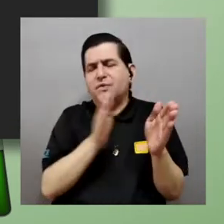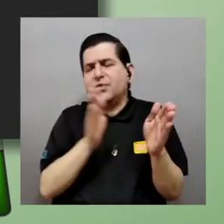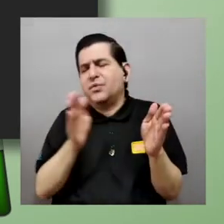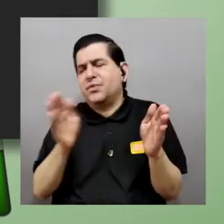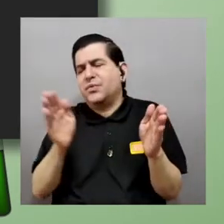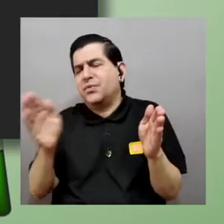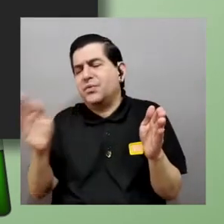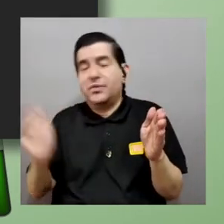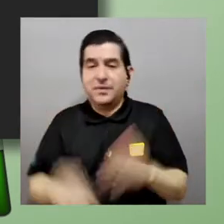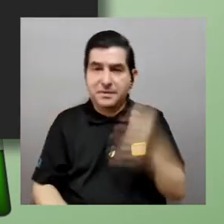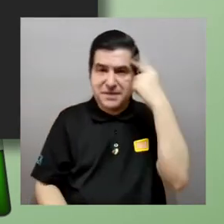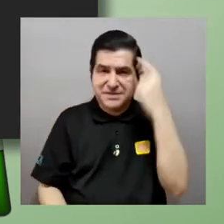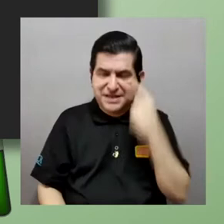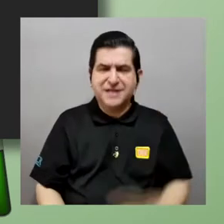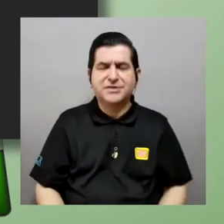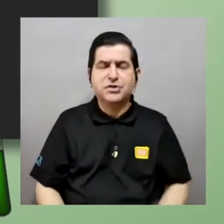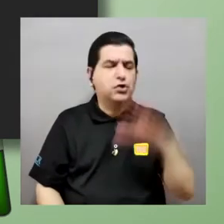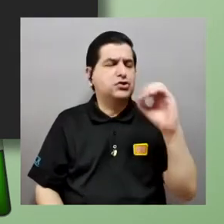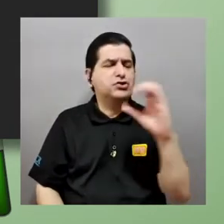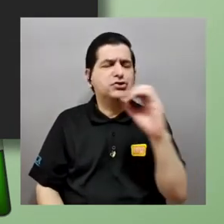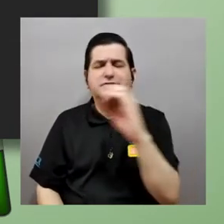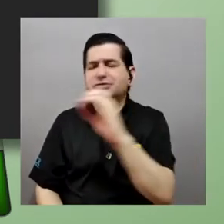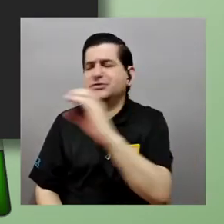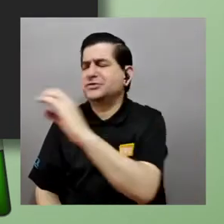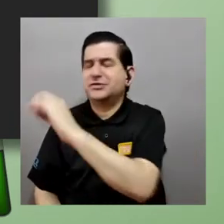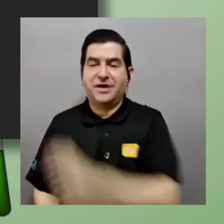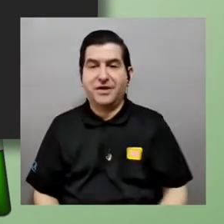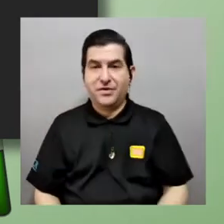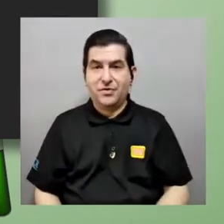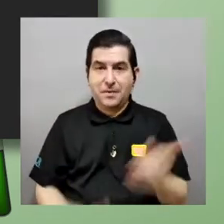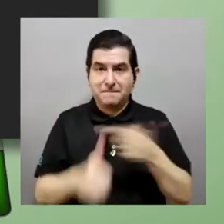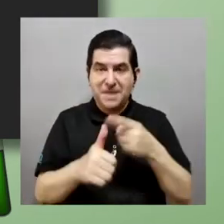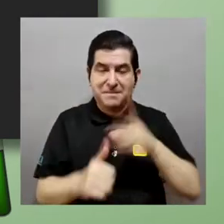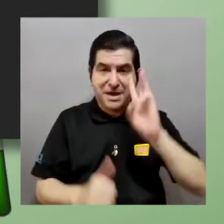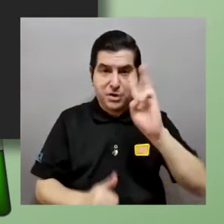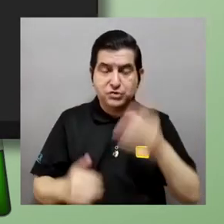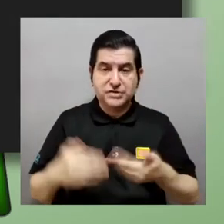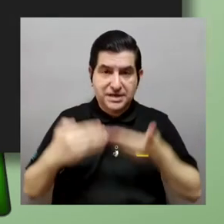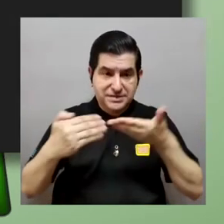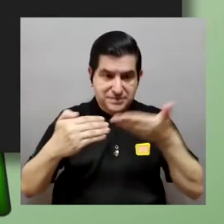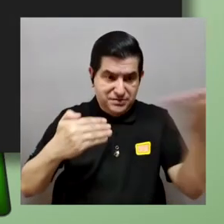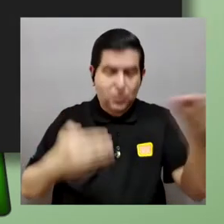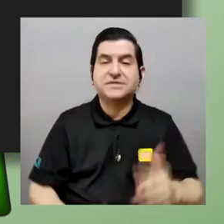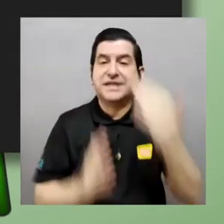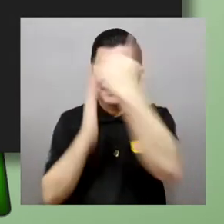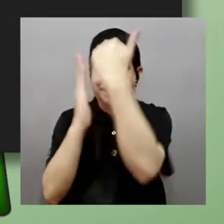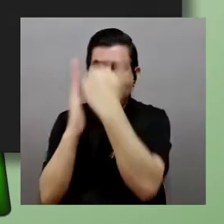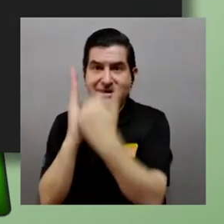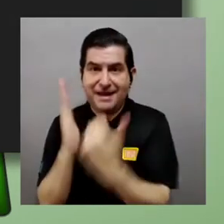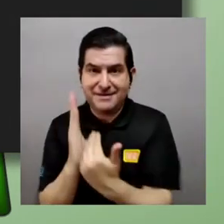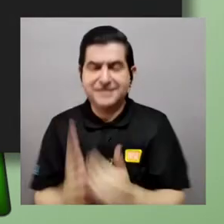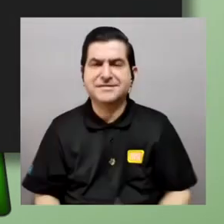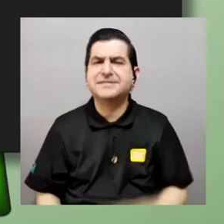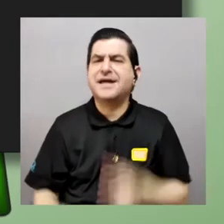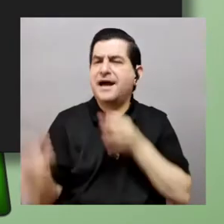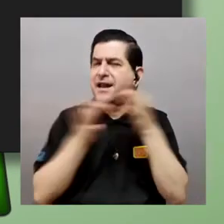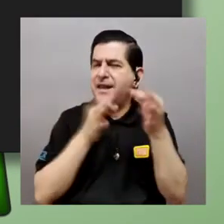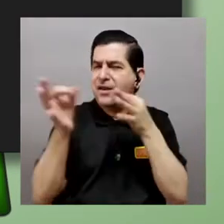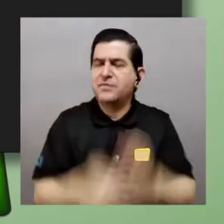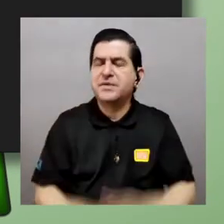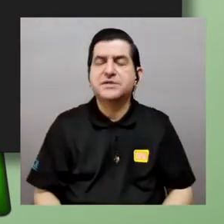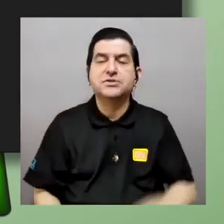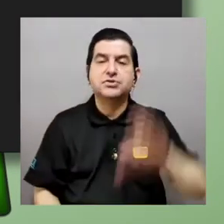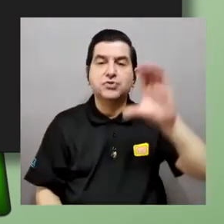cero si no pasa nada entonces digamos que yo ahí tengo los primeros seis elementos de la lista esto es esto les estoy explicando es lo que hizo Cantor para mostrar